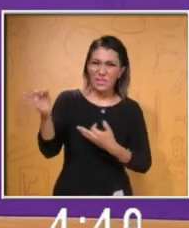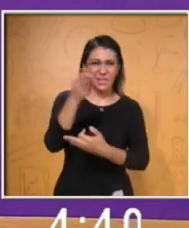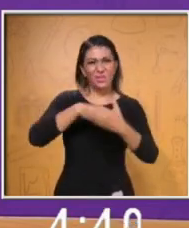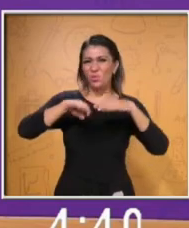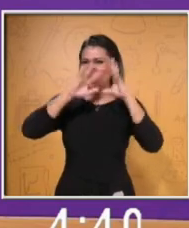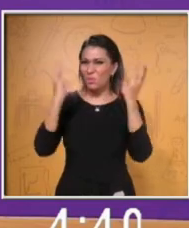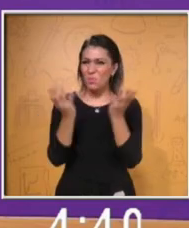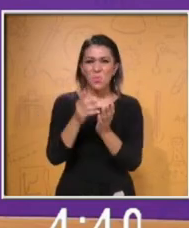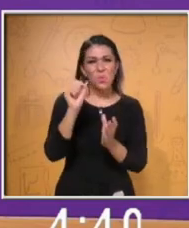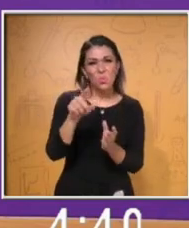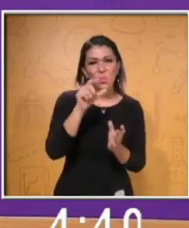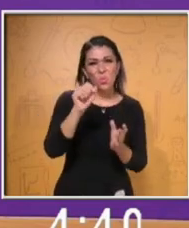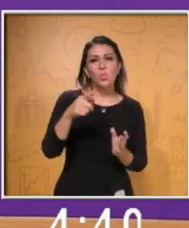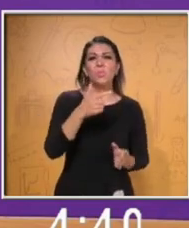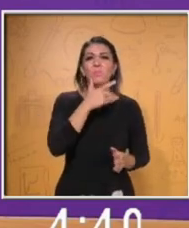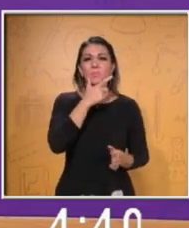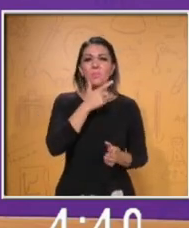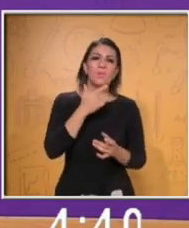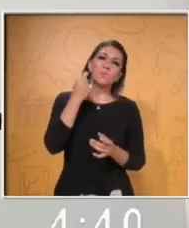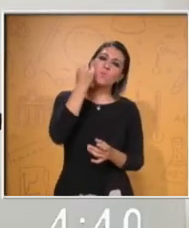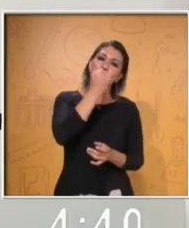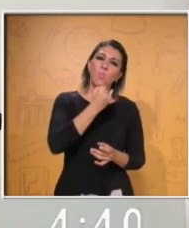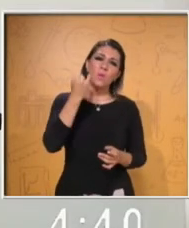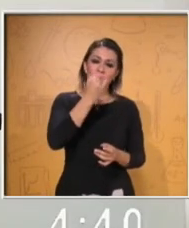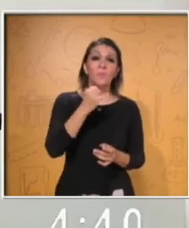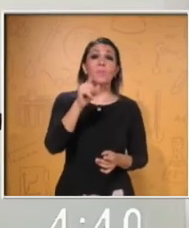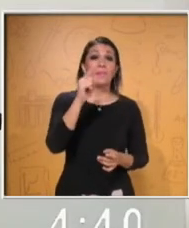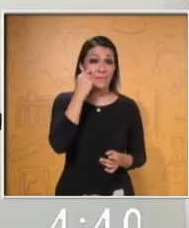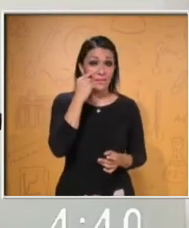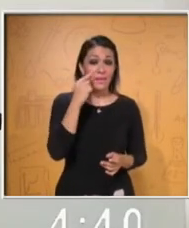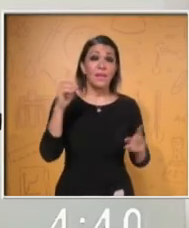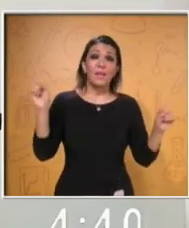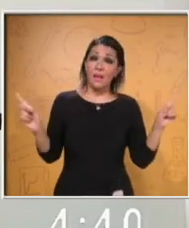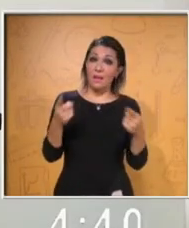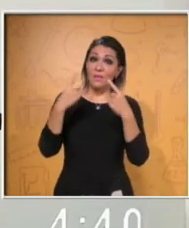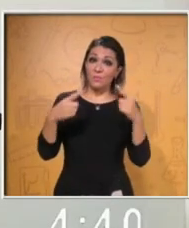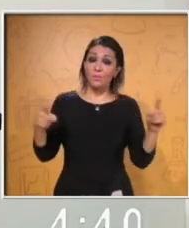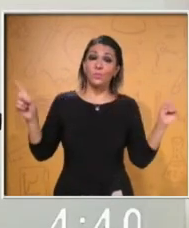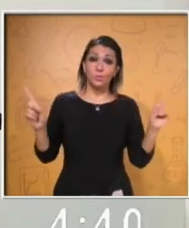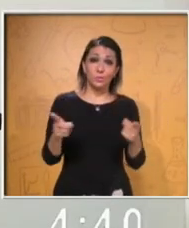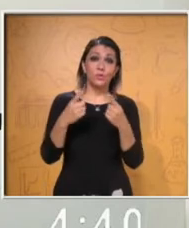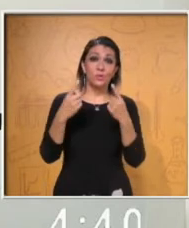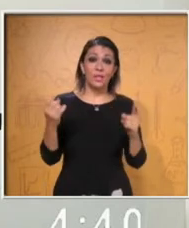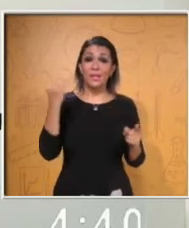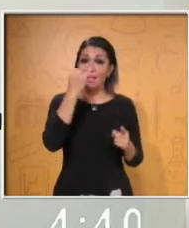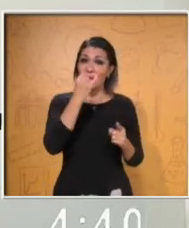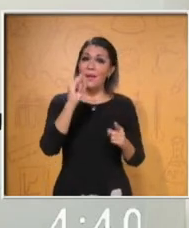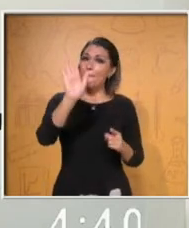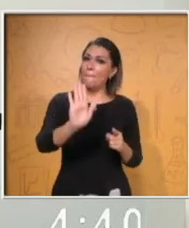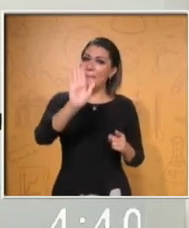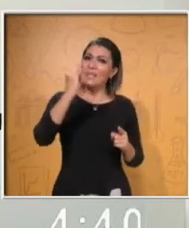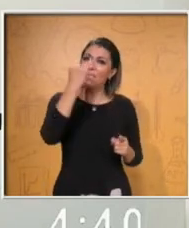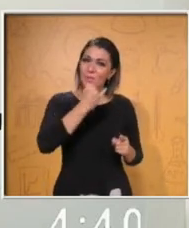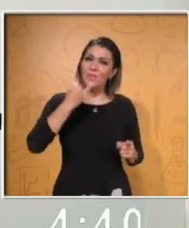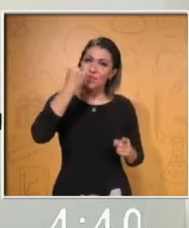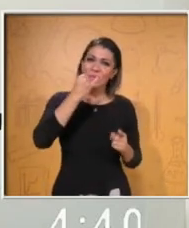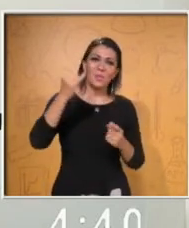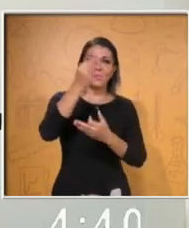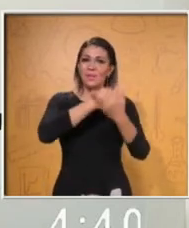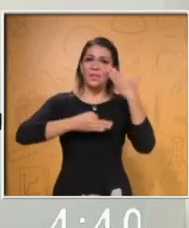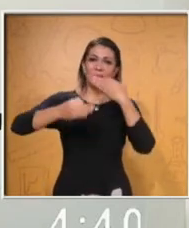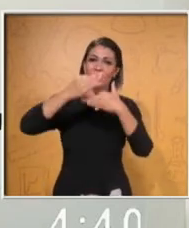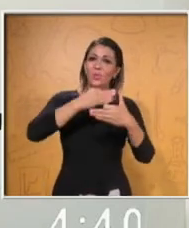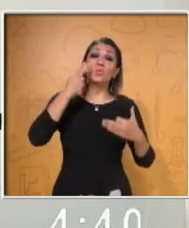Bueno, pues si te das cuenta, la música y el idioma han influenciado totalmente la manera en que nos comunicamos todos